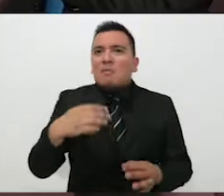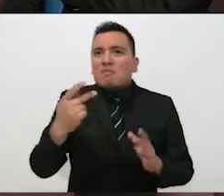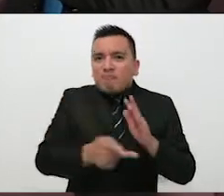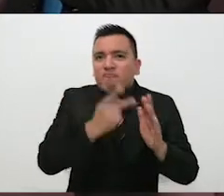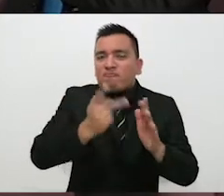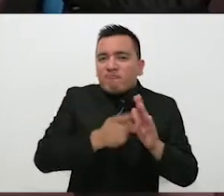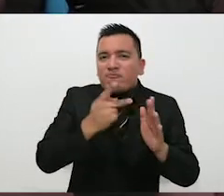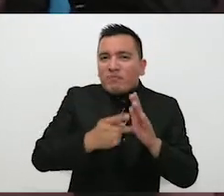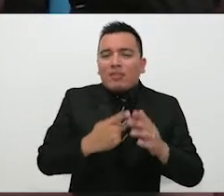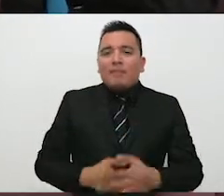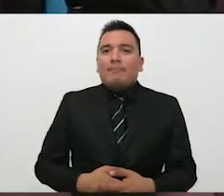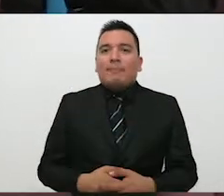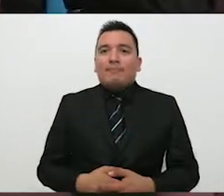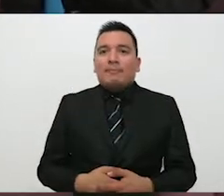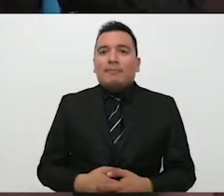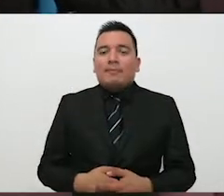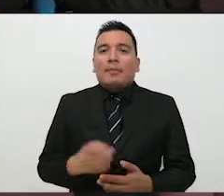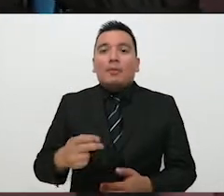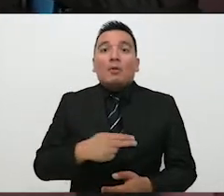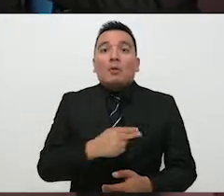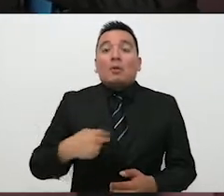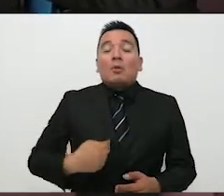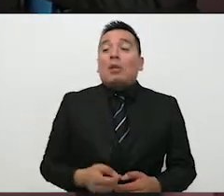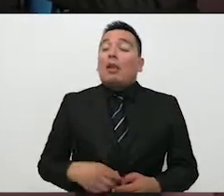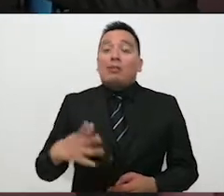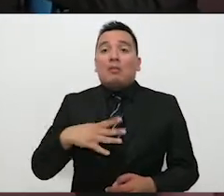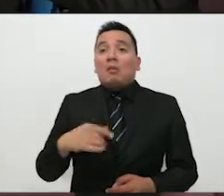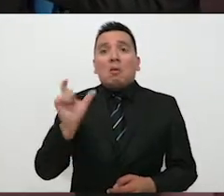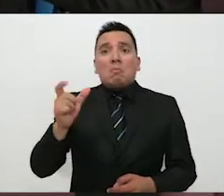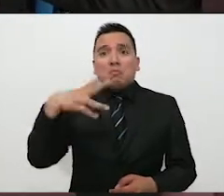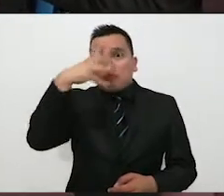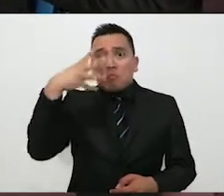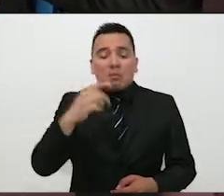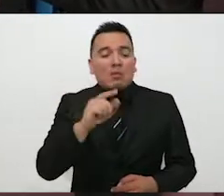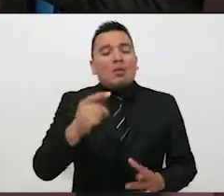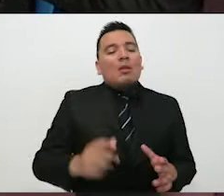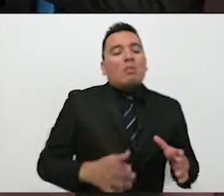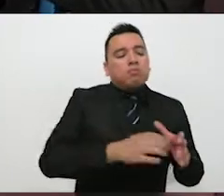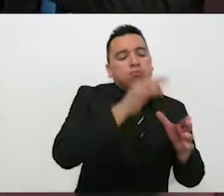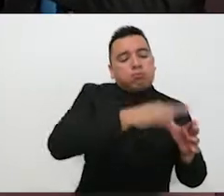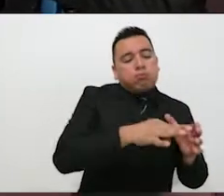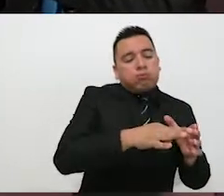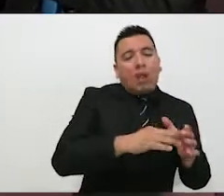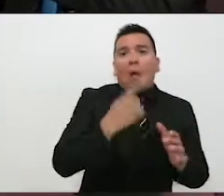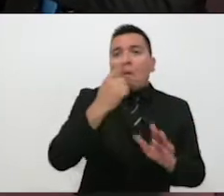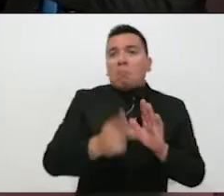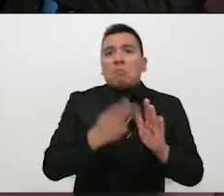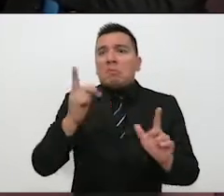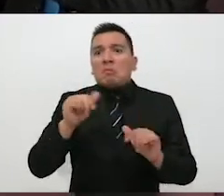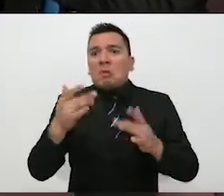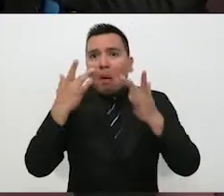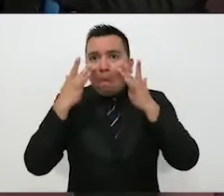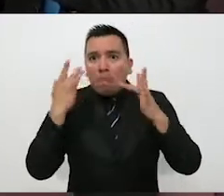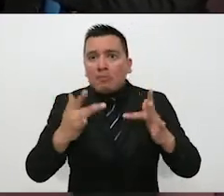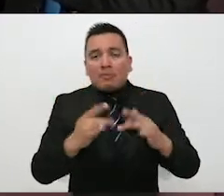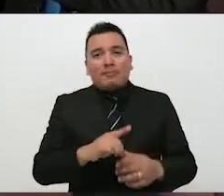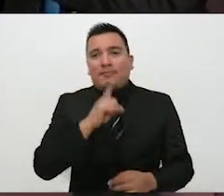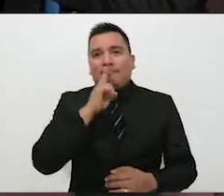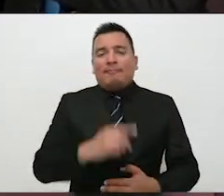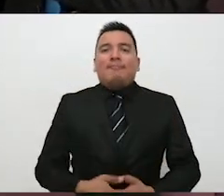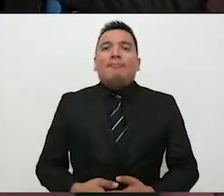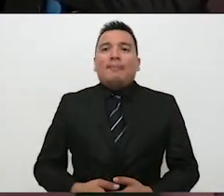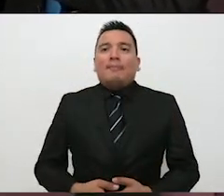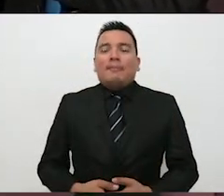Es decir, no ir, estrenar la credencial, votar y dejar de hacerlo. Sí, a veces llegamos a la edad de la